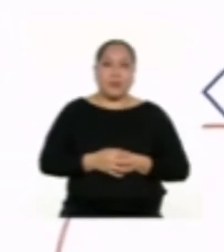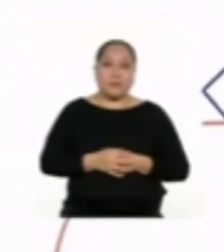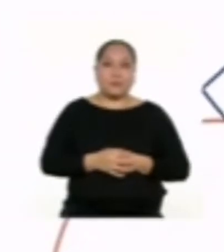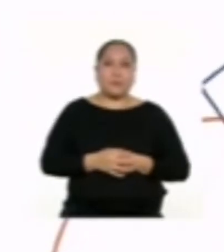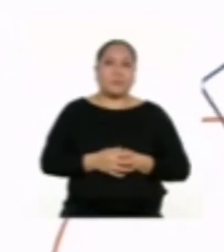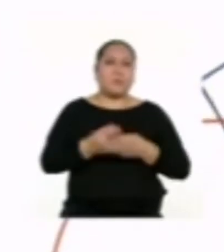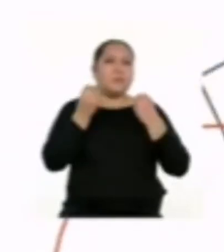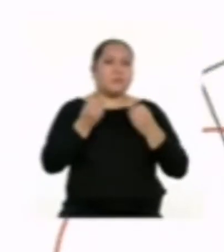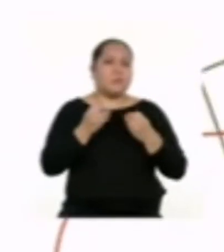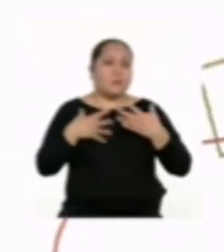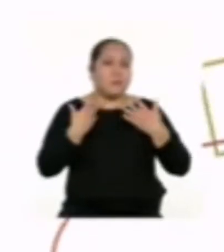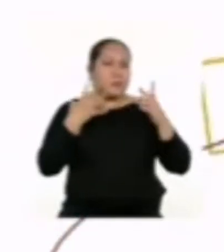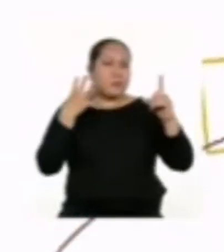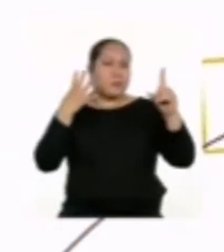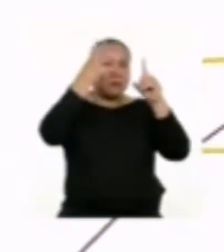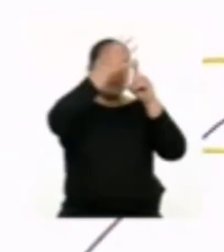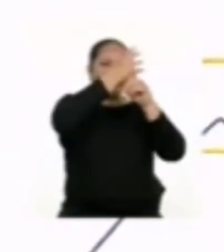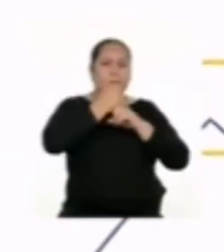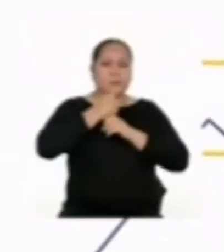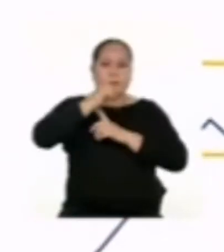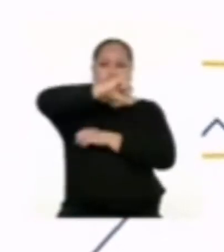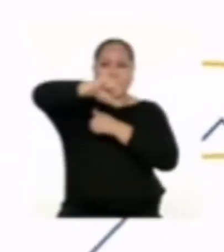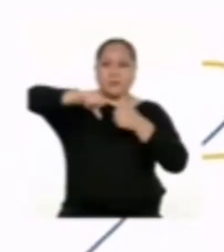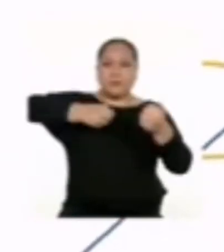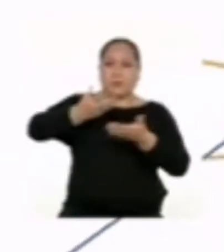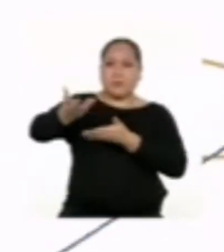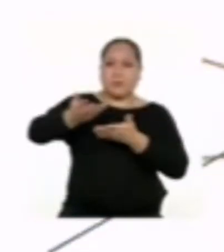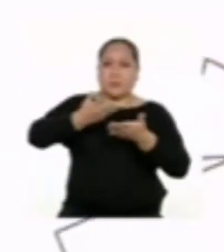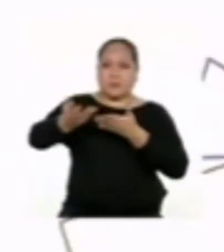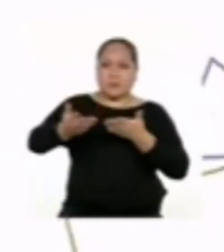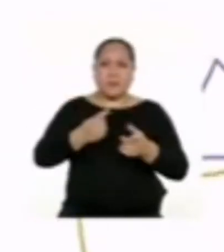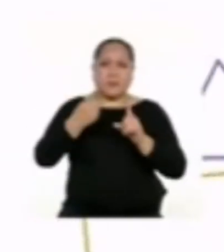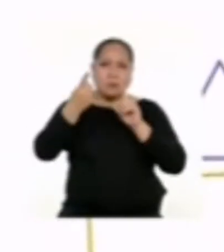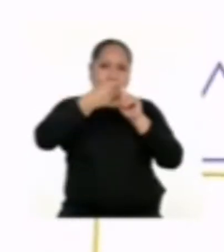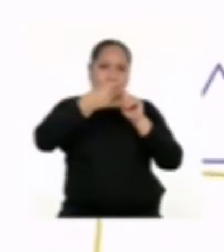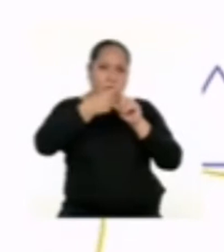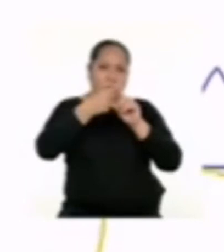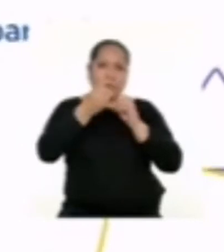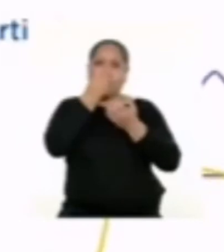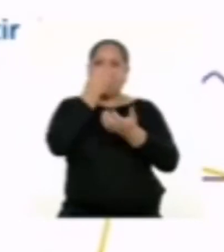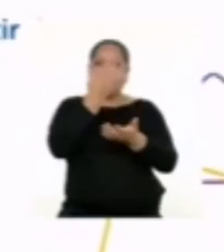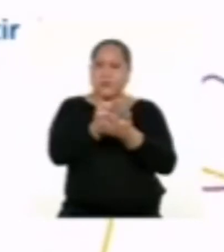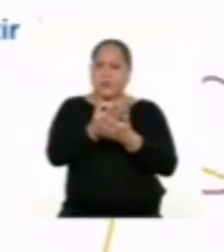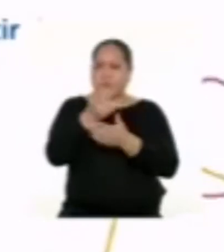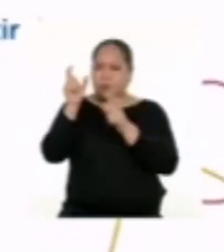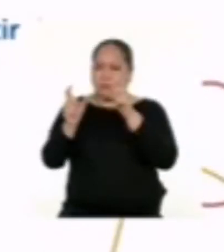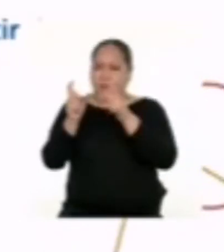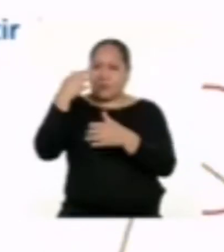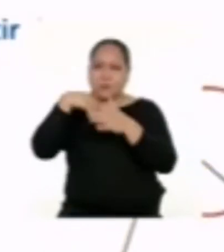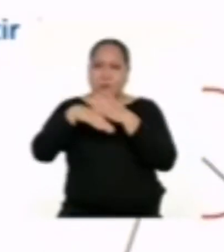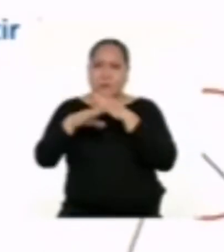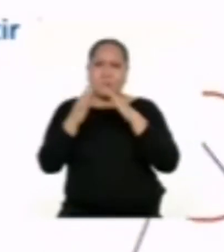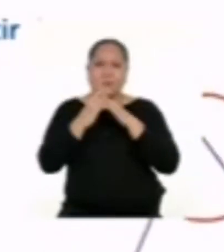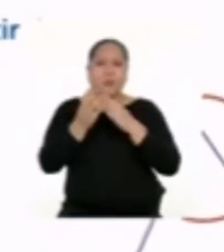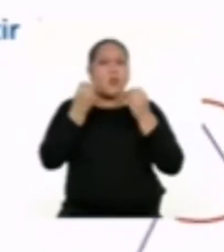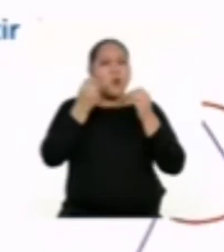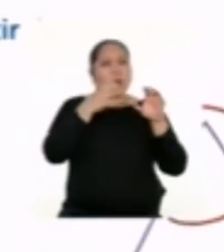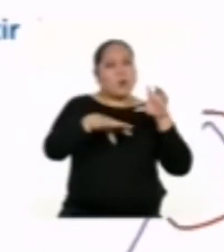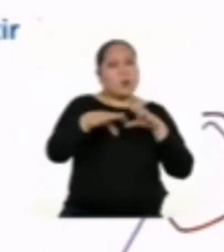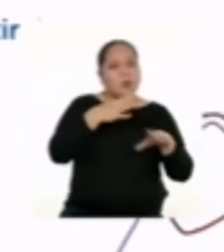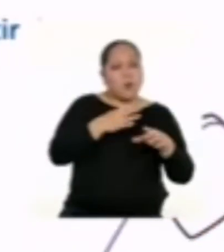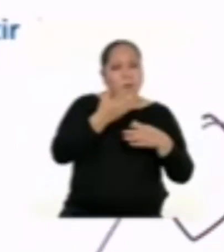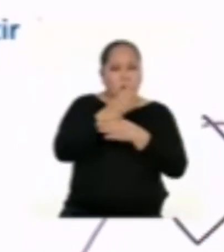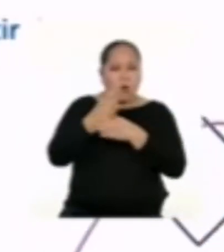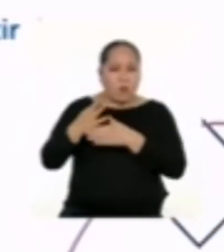¿Cómo podemos lograr una convivencia positiva y armónica entre los miembros del hogar? ¿Cómo hacemos para compartir o